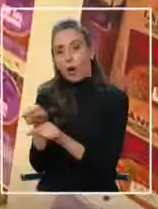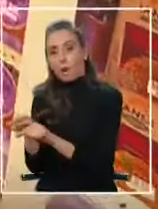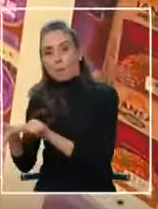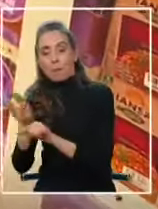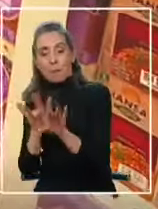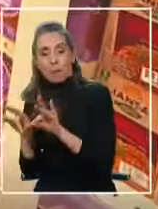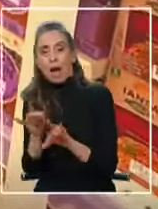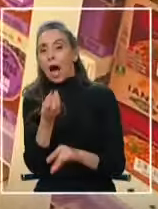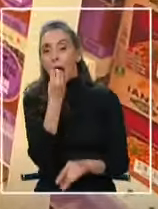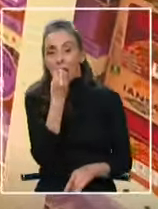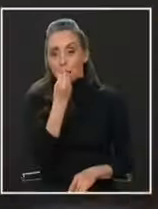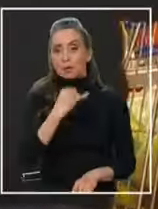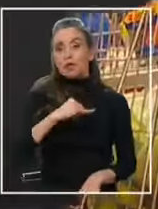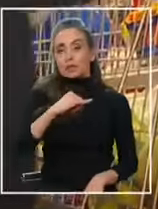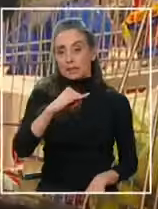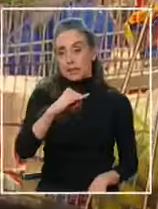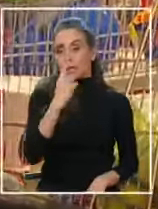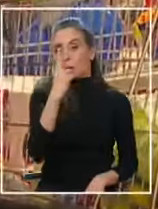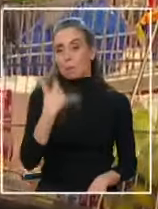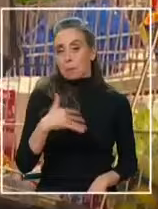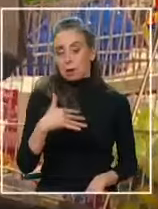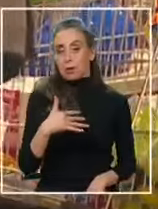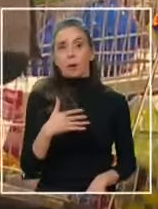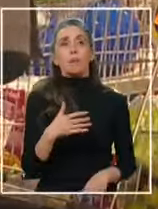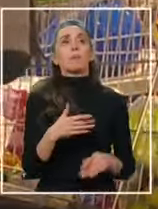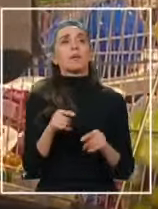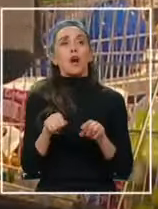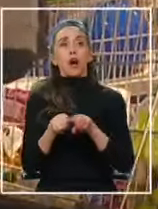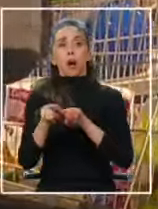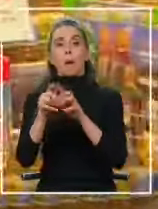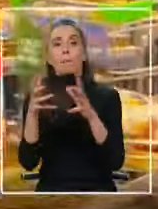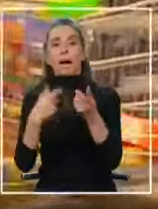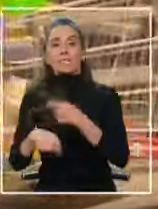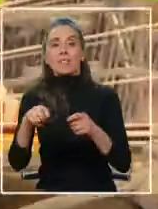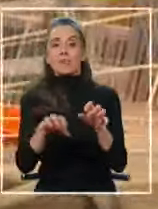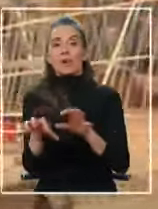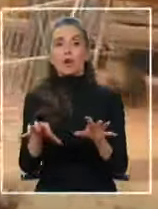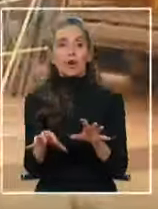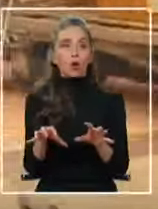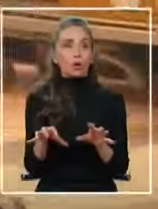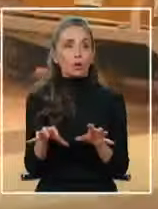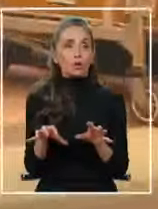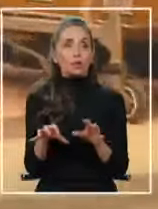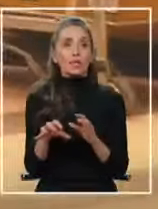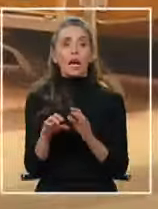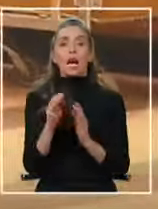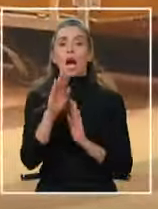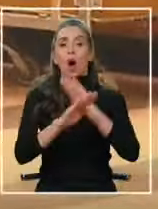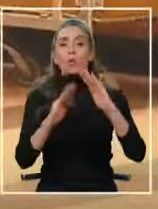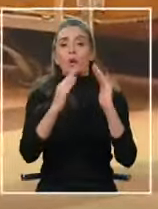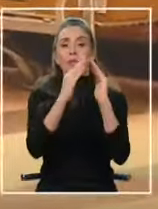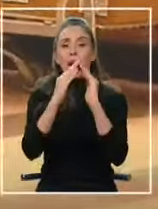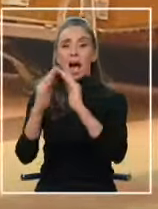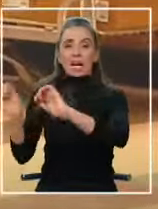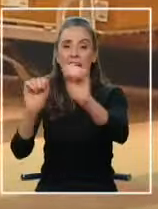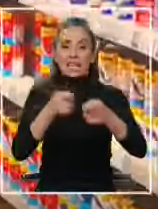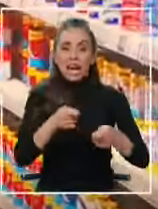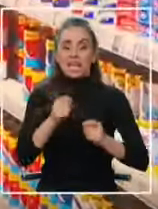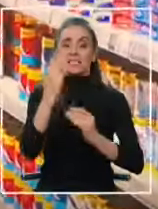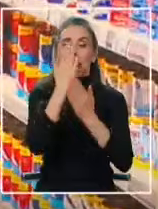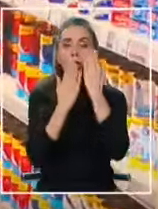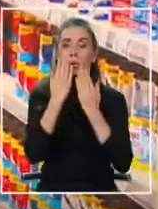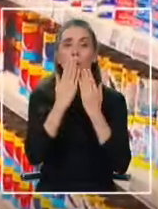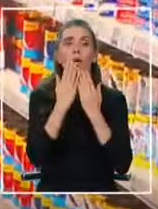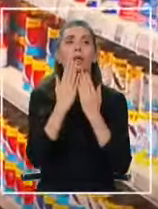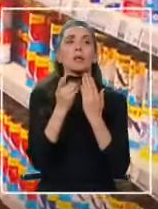otras Los alimentos siguen siendo la prioridad pero ganan terreno los artículos de cuidado del hogar y también de cuidado personal